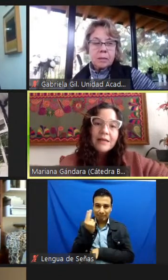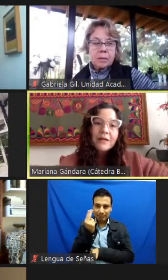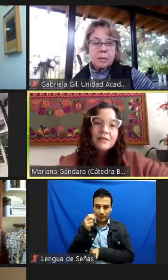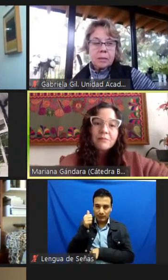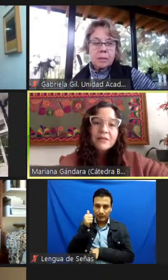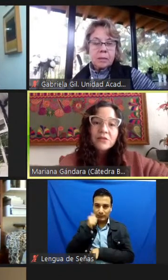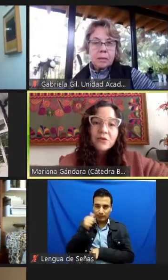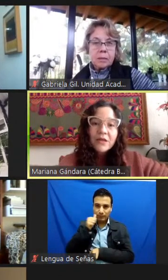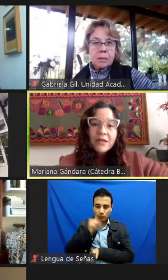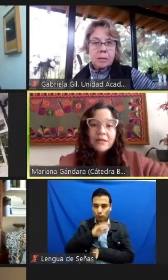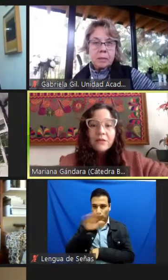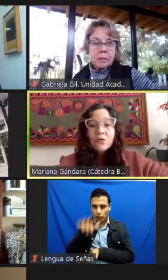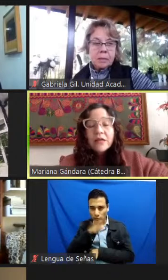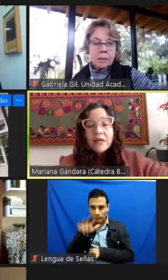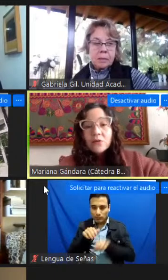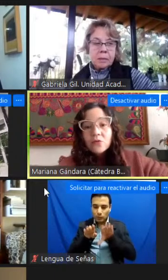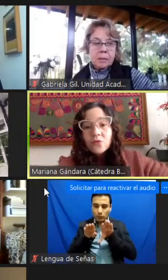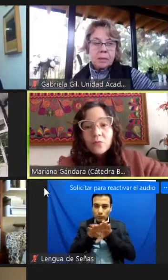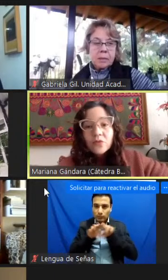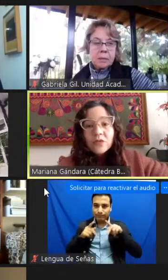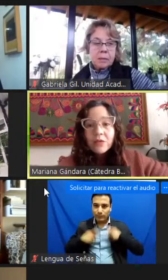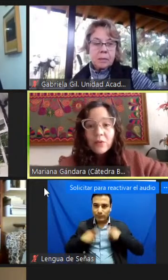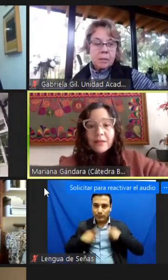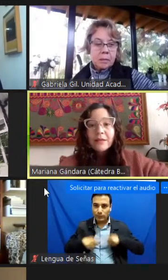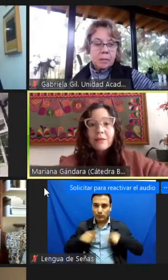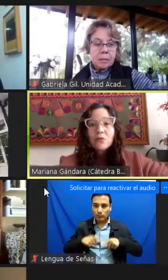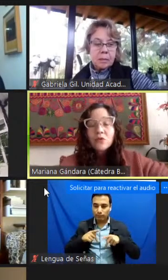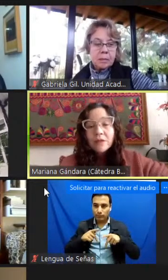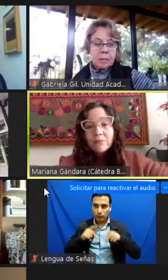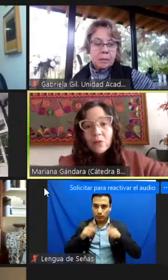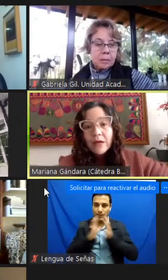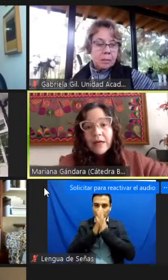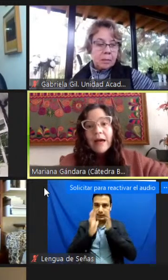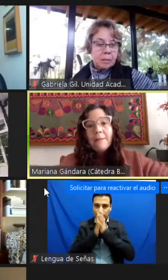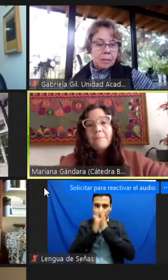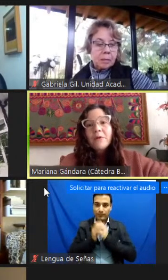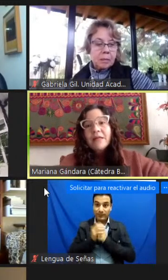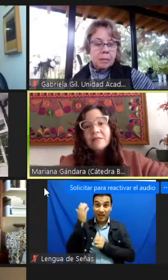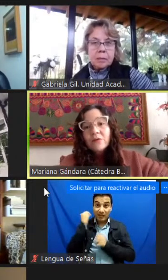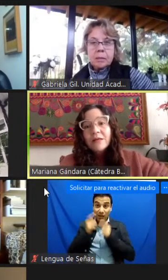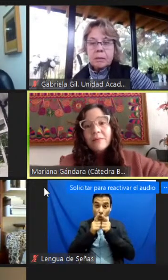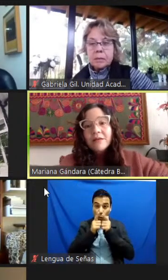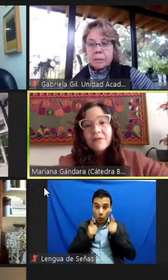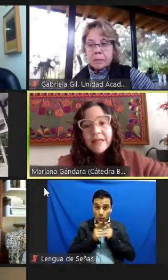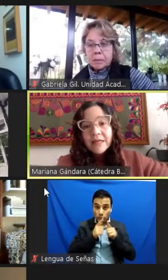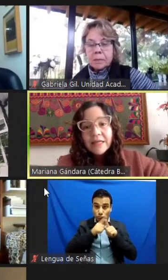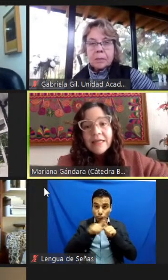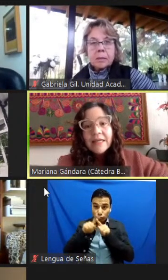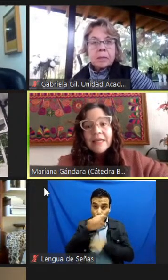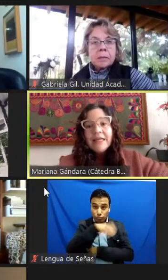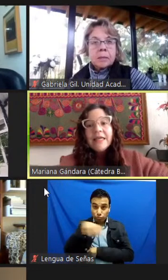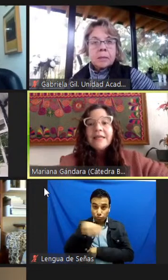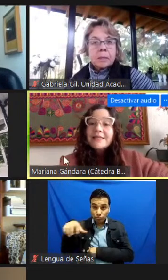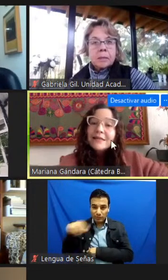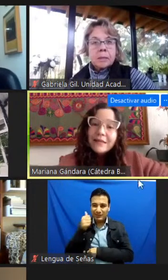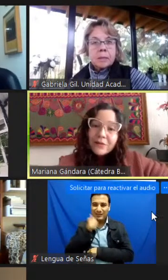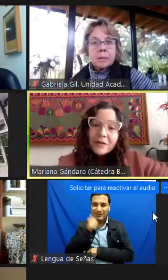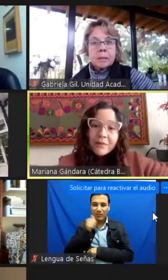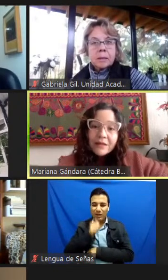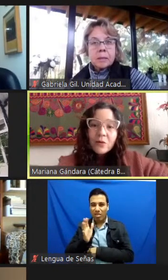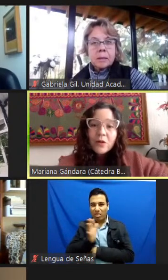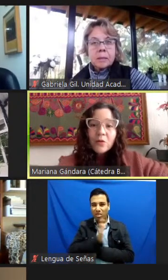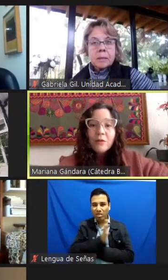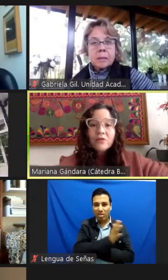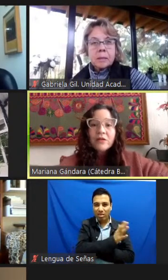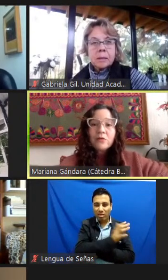buscar la participación de todos aquellos grupos que durante mucho tiempo han permanecido en la periferia. Y en ese sentido